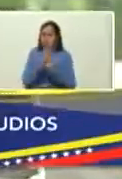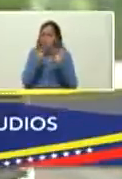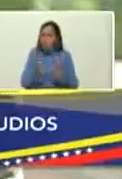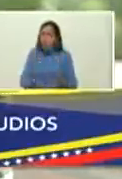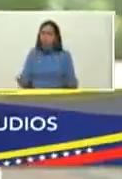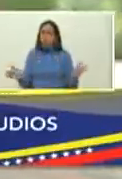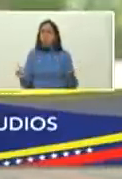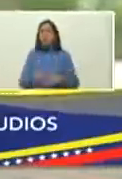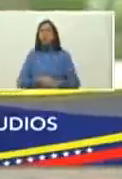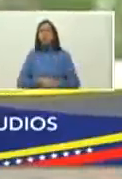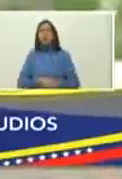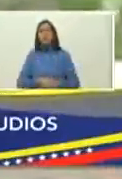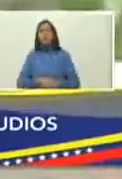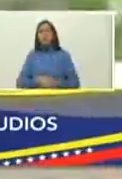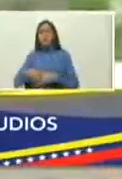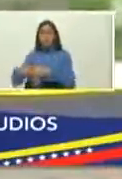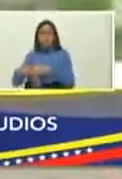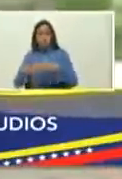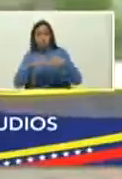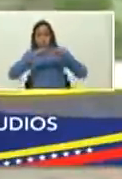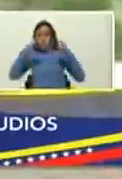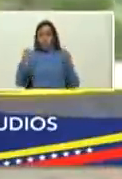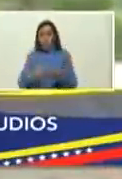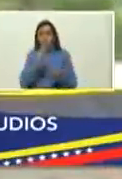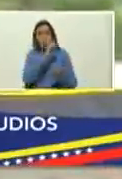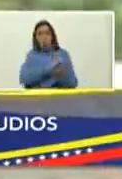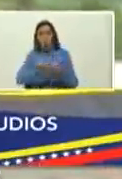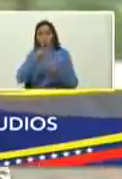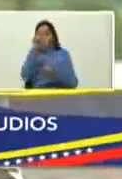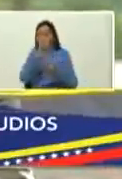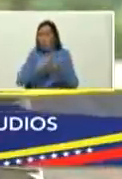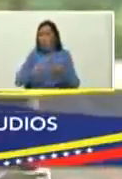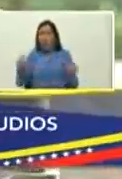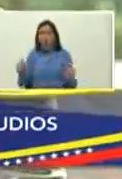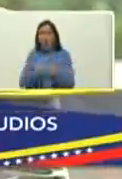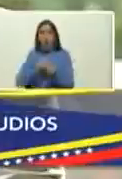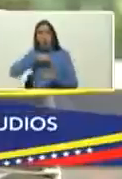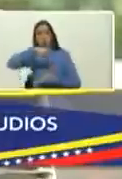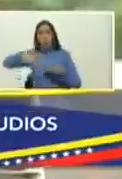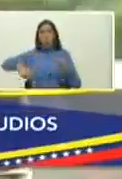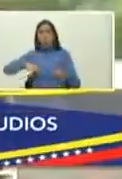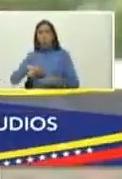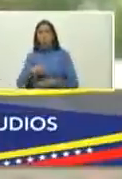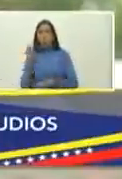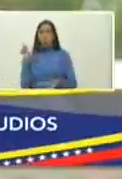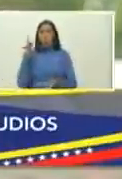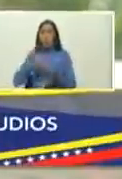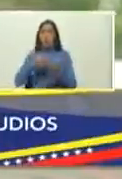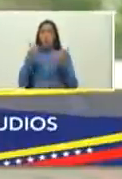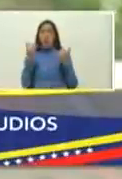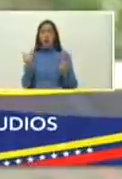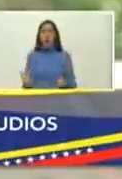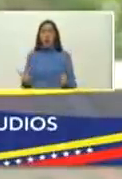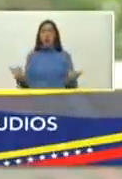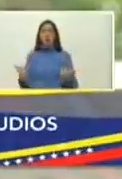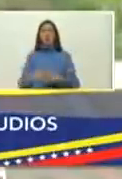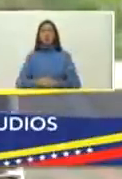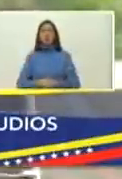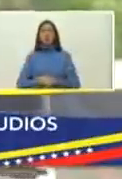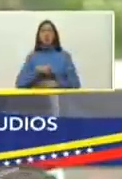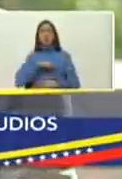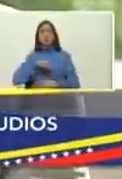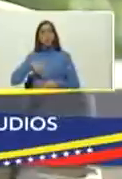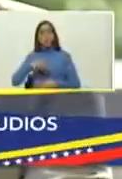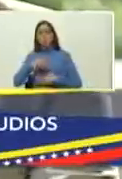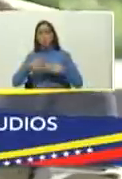verdaderamente los movimientos literarios del mundo que acompañan a la revolución bolivariana han dicho presente en este momento donde nos han querido